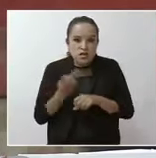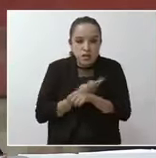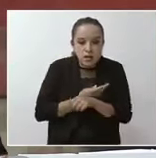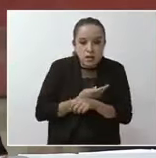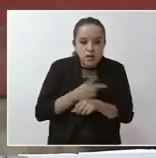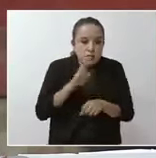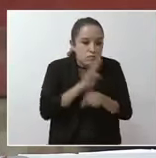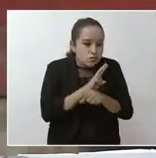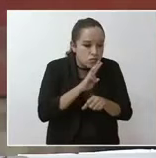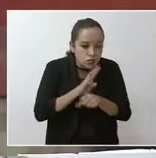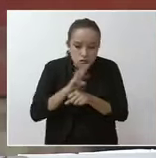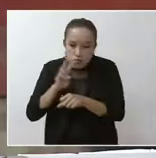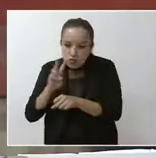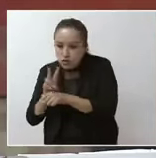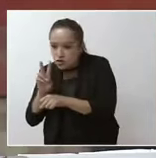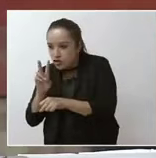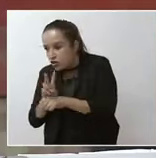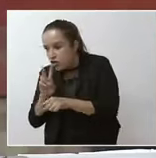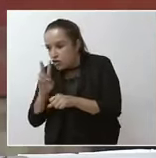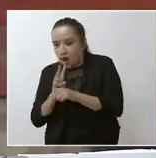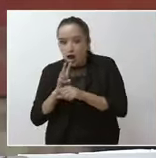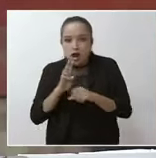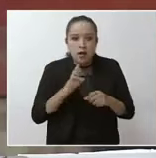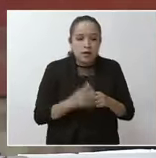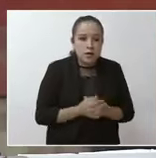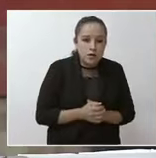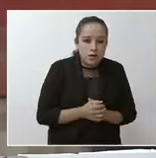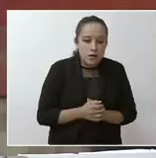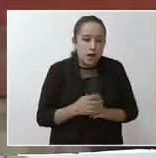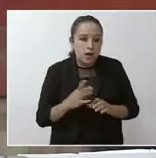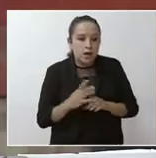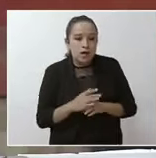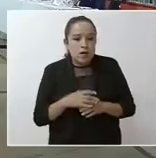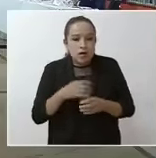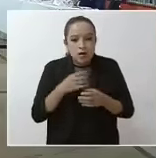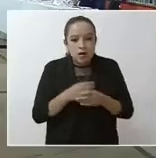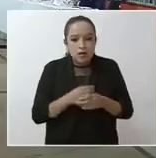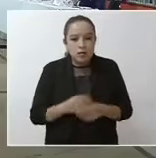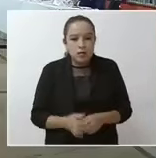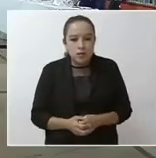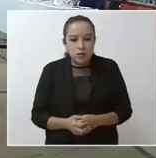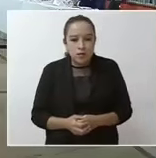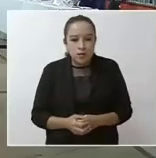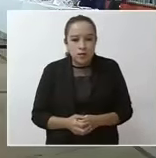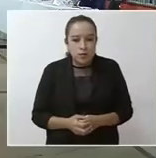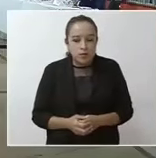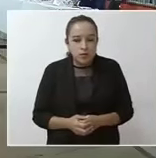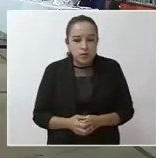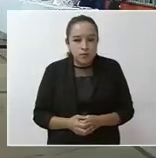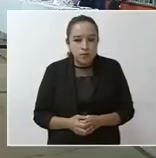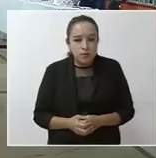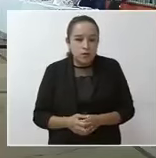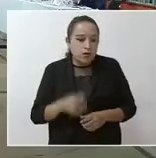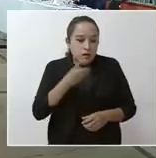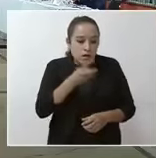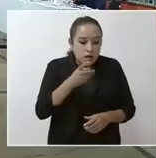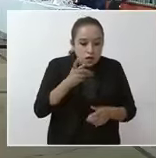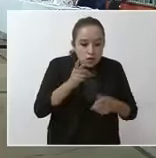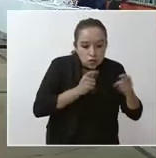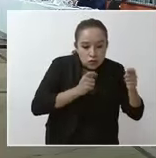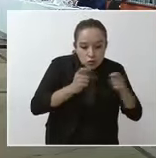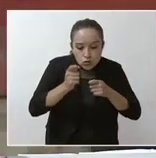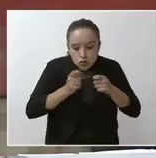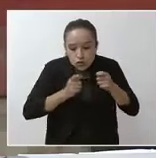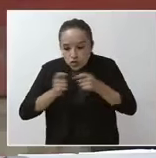vigilancia de la infraestructura. Infraestructura hidroagrícola, que de alguna manera está coordinada y supervisada por la